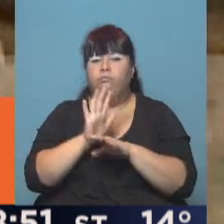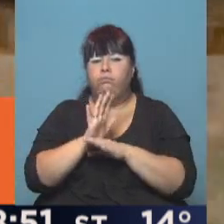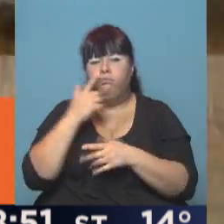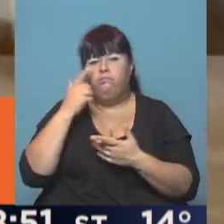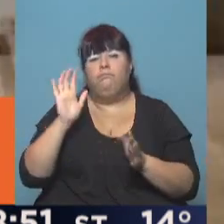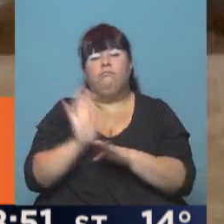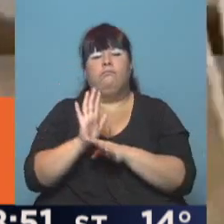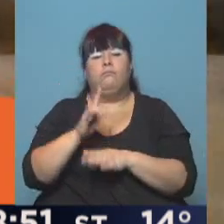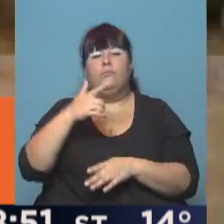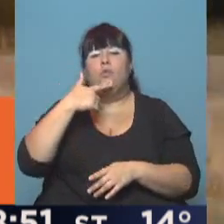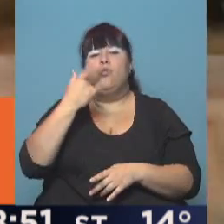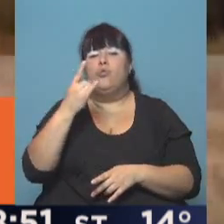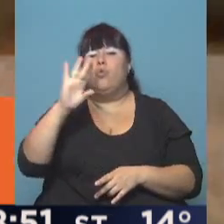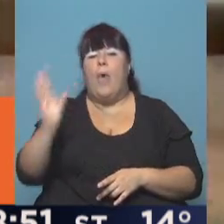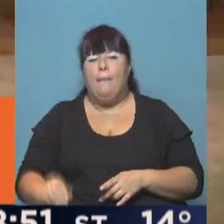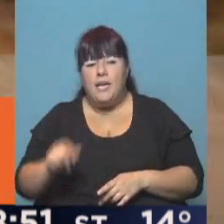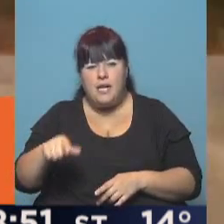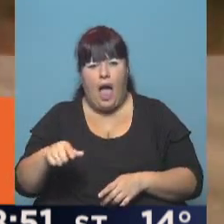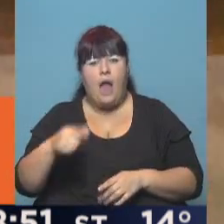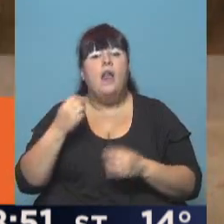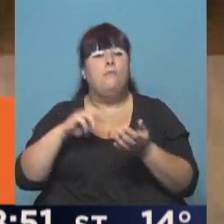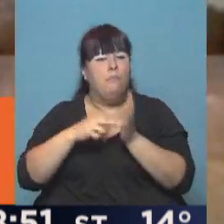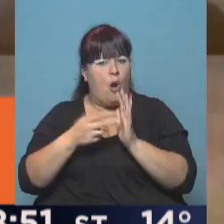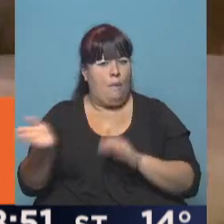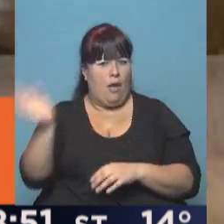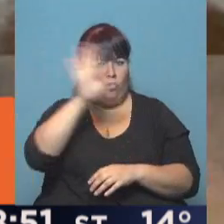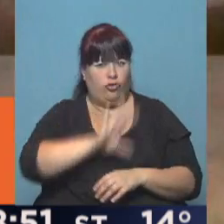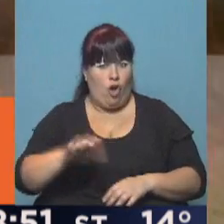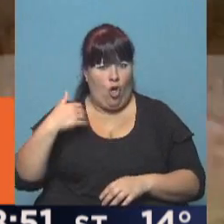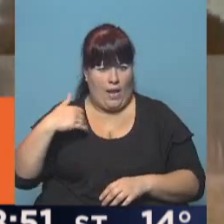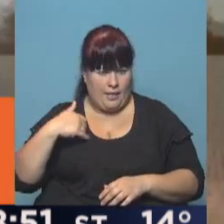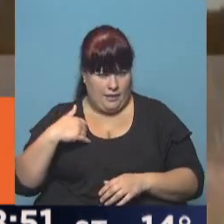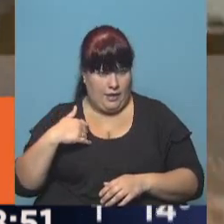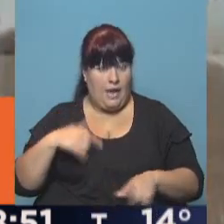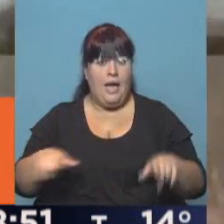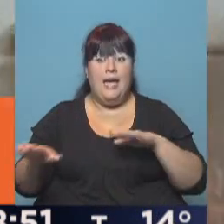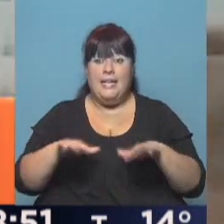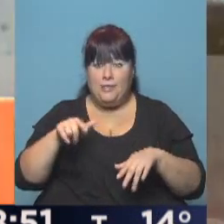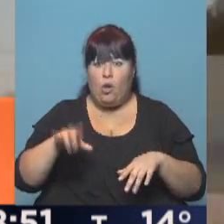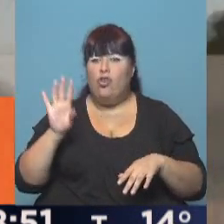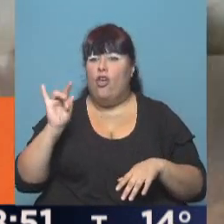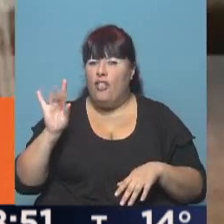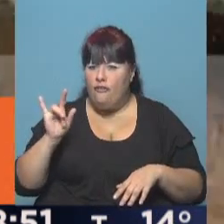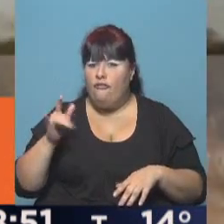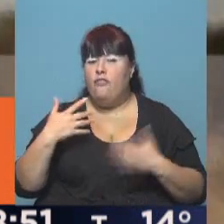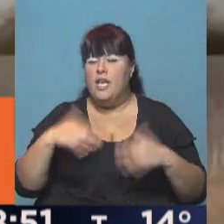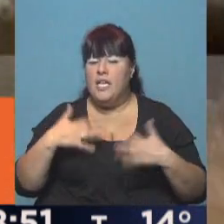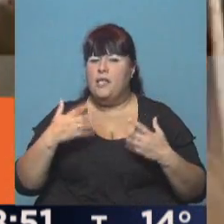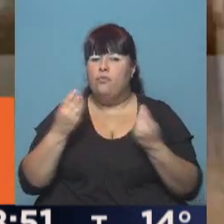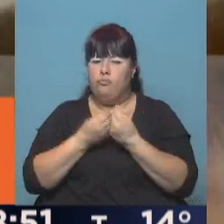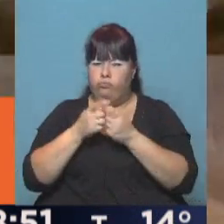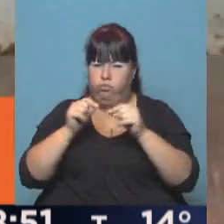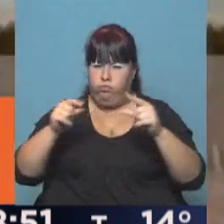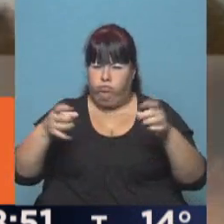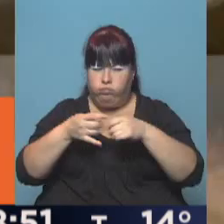comúnmente como sudamericana que afecta a todo el territorio nacional. La situación está muy complicada, hay mucha presencia de